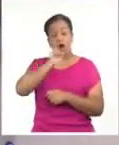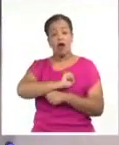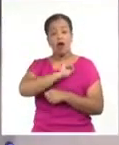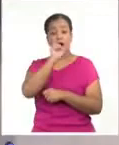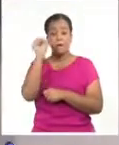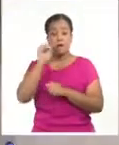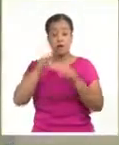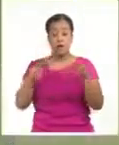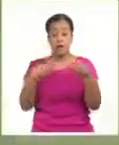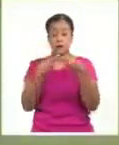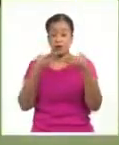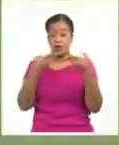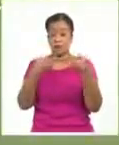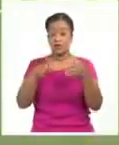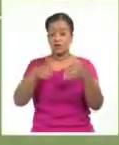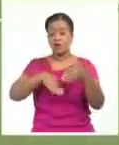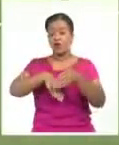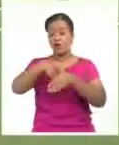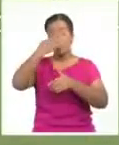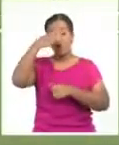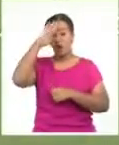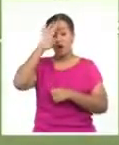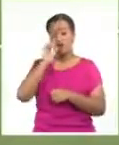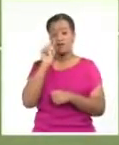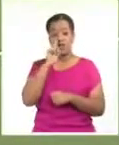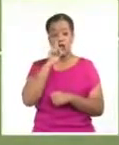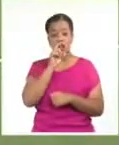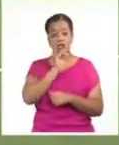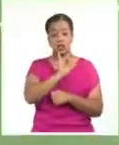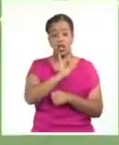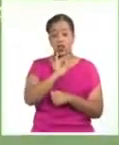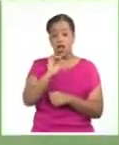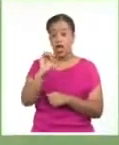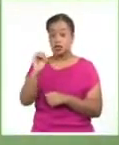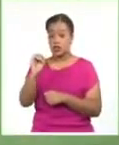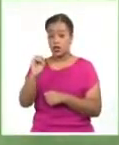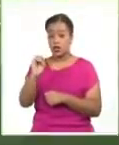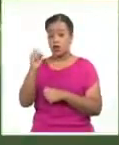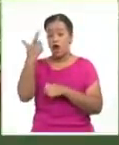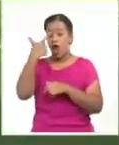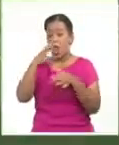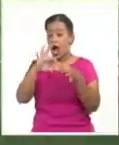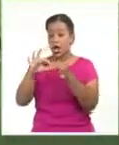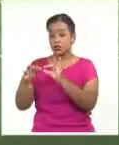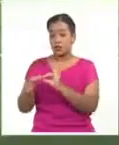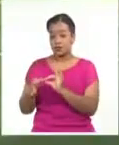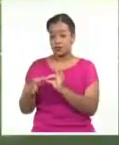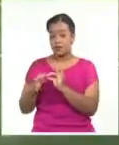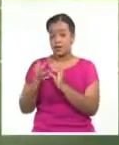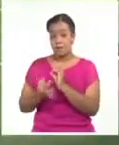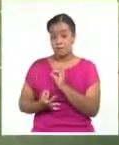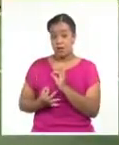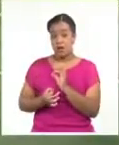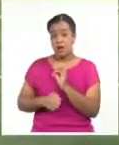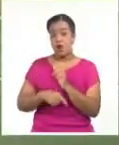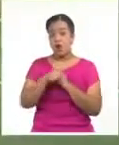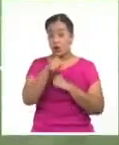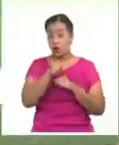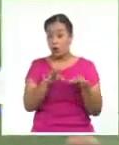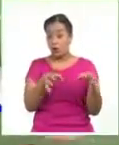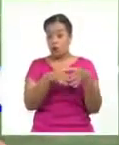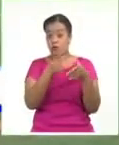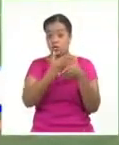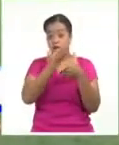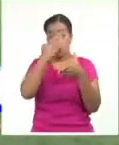de apertura del fútbol cubano tras colear en la final 7 por 0 a su similar de Artemisa. Los Diablos Rojos regresaron a la cima luego de tres